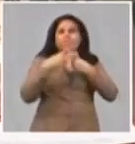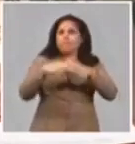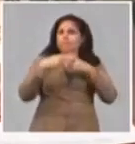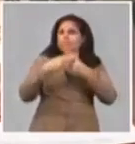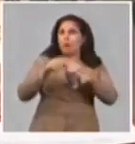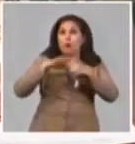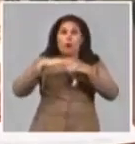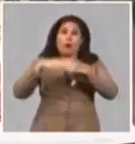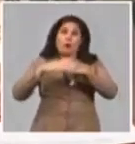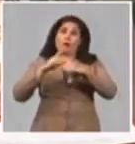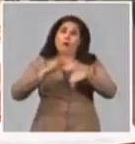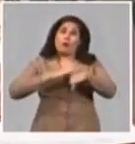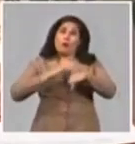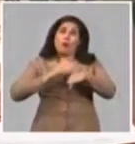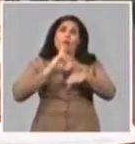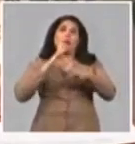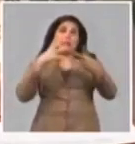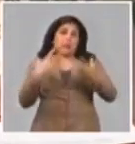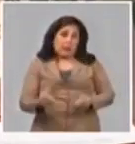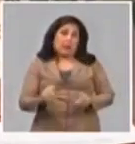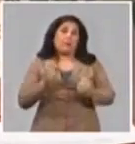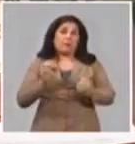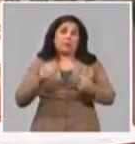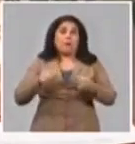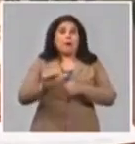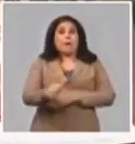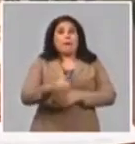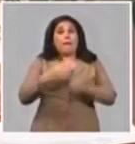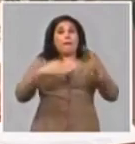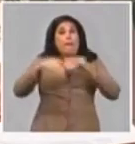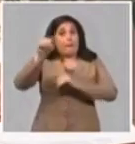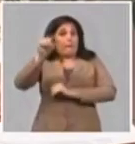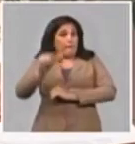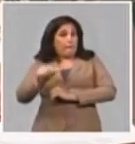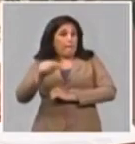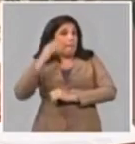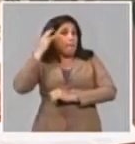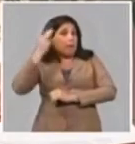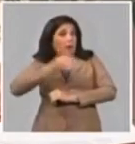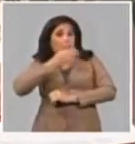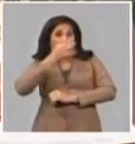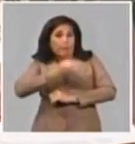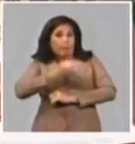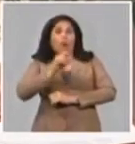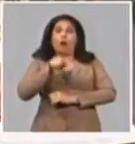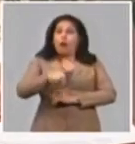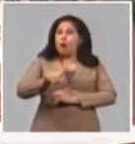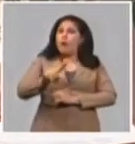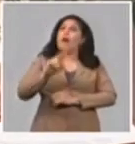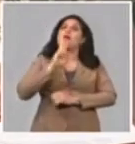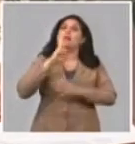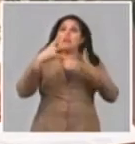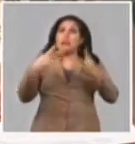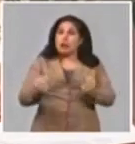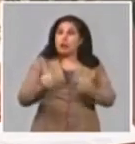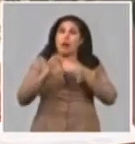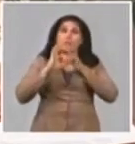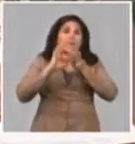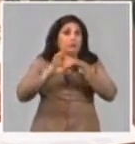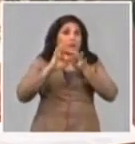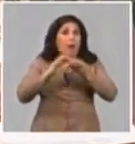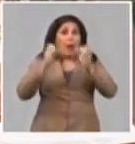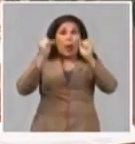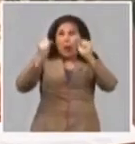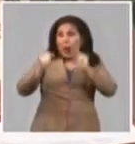sequía, que como bien explicaba la Ministra del Sisma, es una sequía bien severa que se viene arrastrando y que